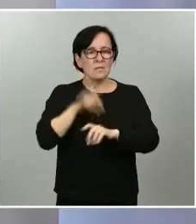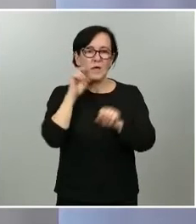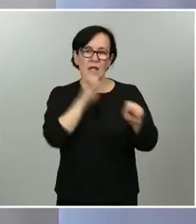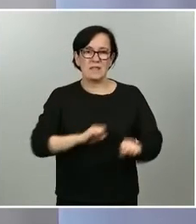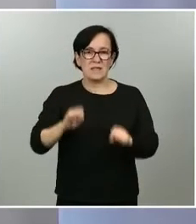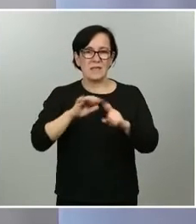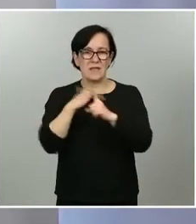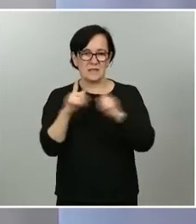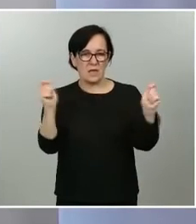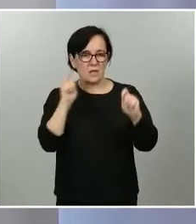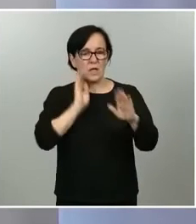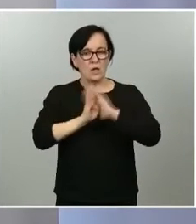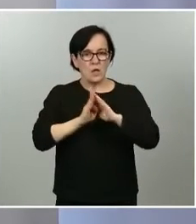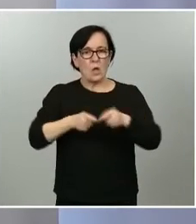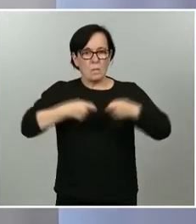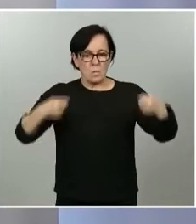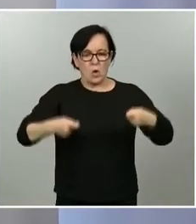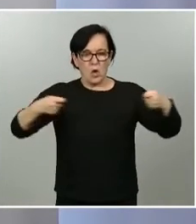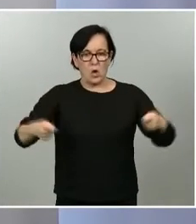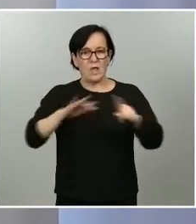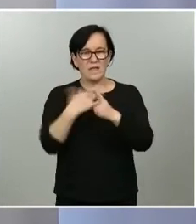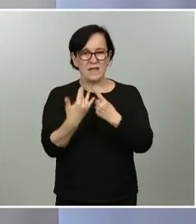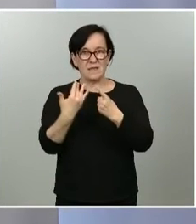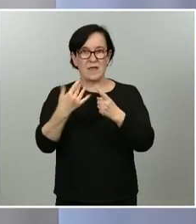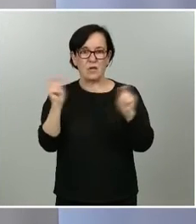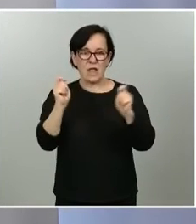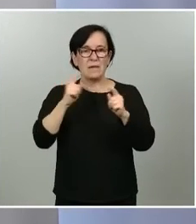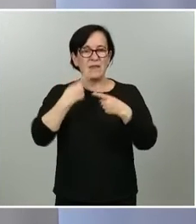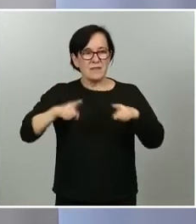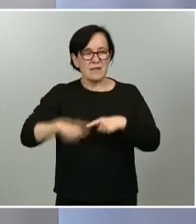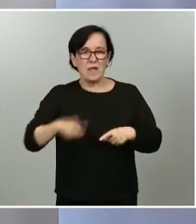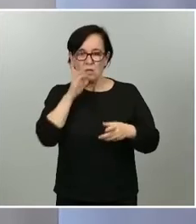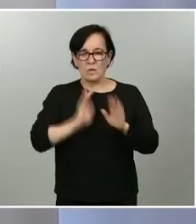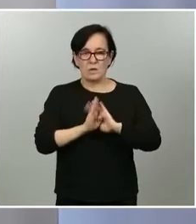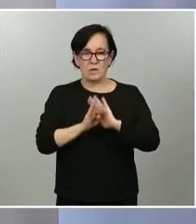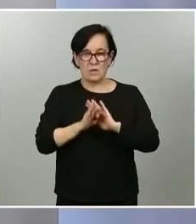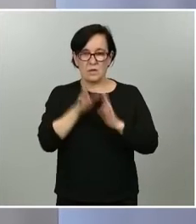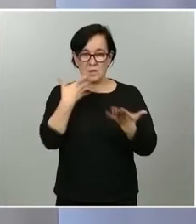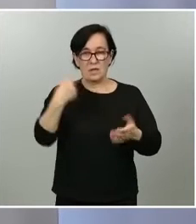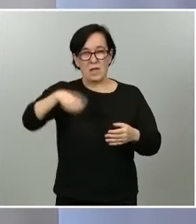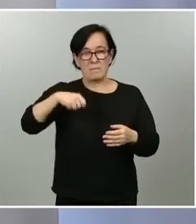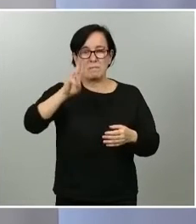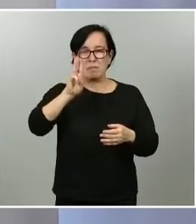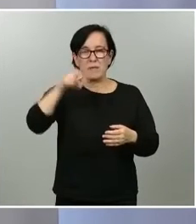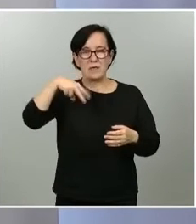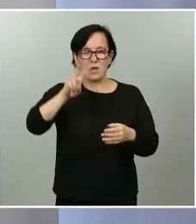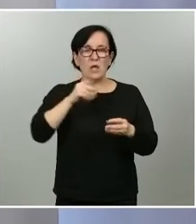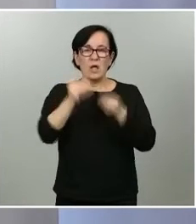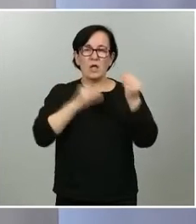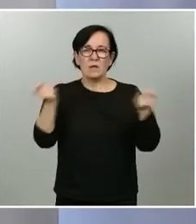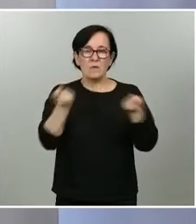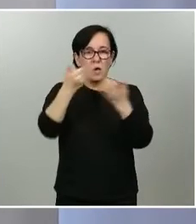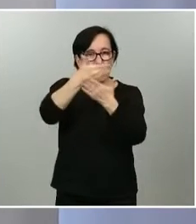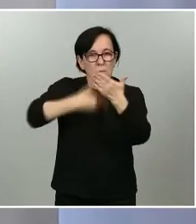continuidad las prórrogas diferentes estados de alarma pero que siga oye el presidente del PNV en una entrevista pública nuestro periódico